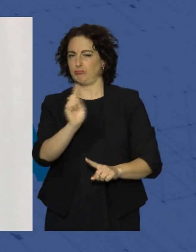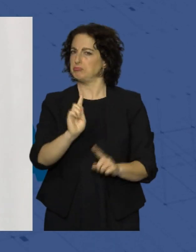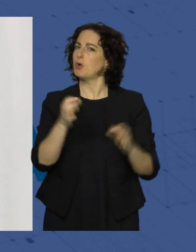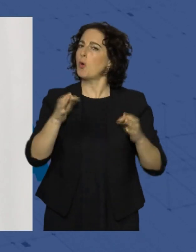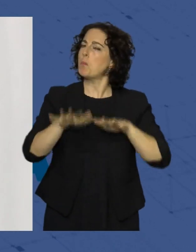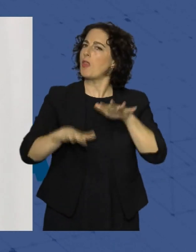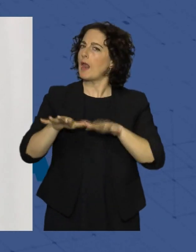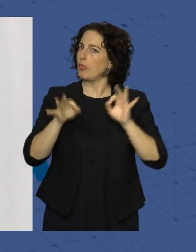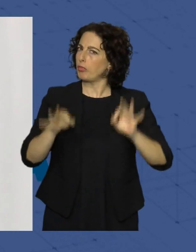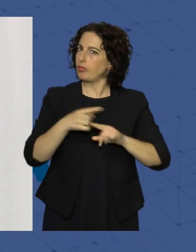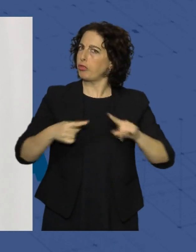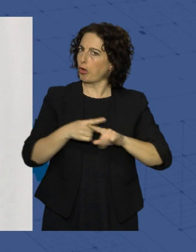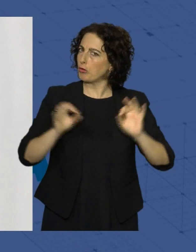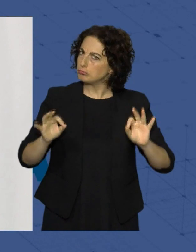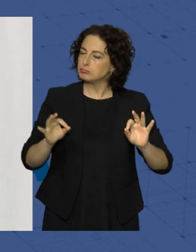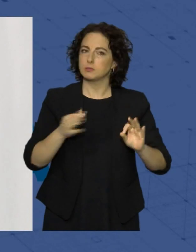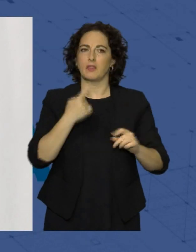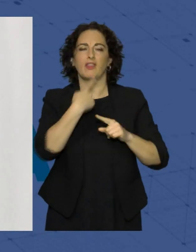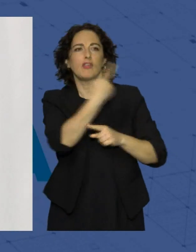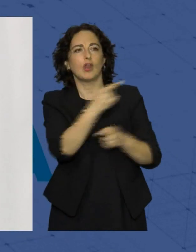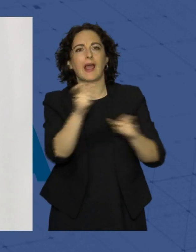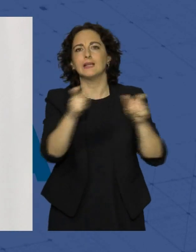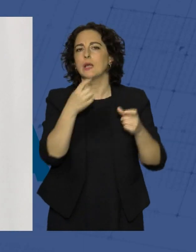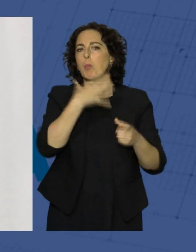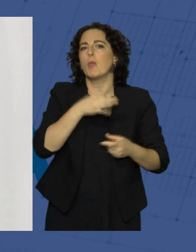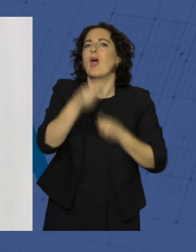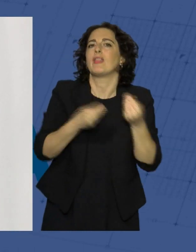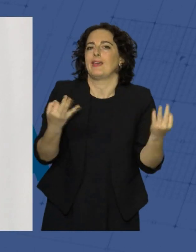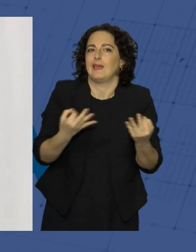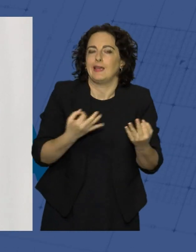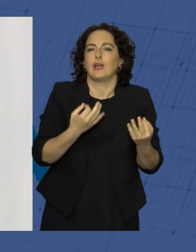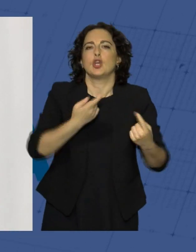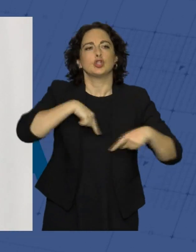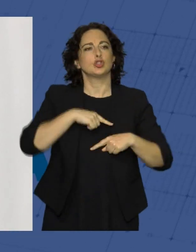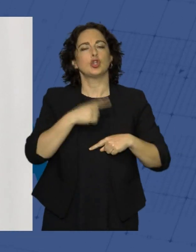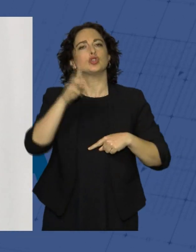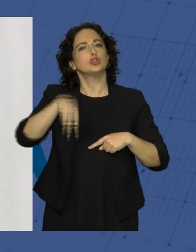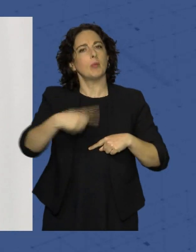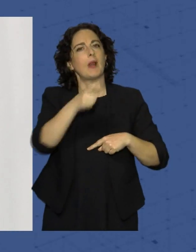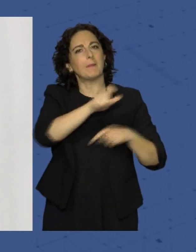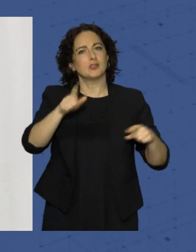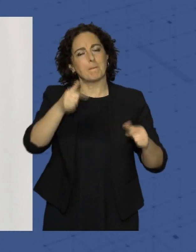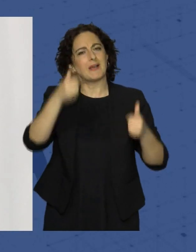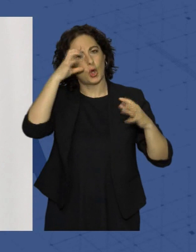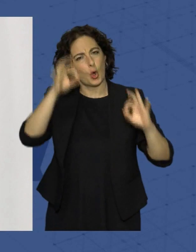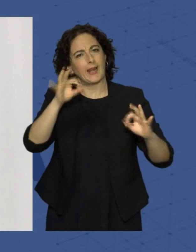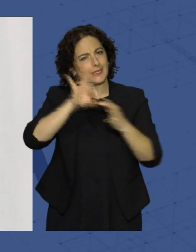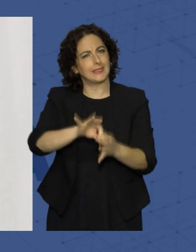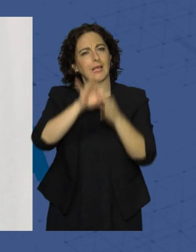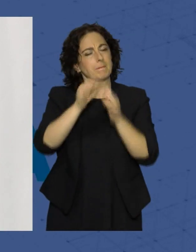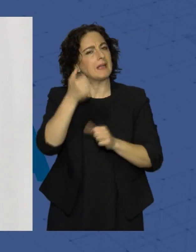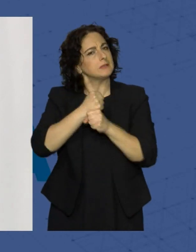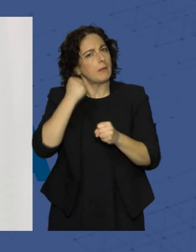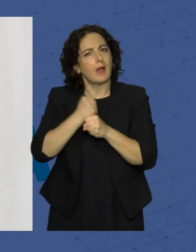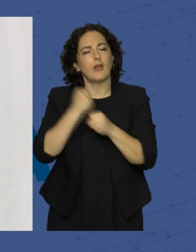diciéndole a la gente lo que se puede hacer y diciendo a la gente que nosotros somos las personas más coherentes y más trabajadoras para